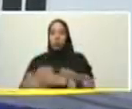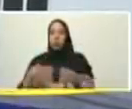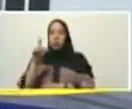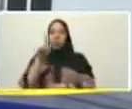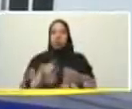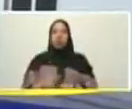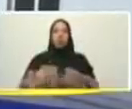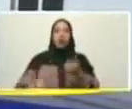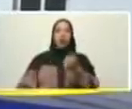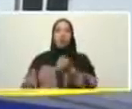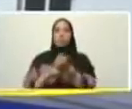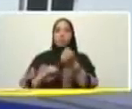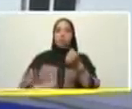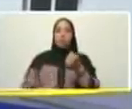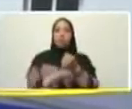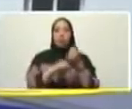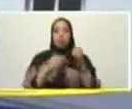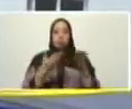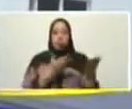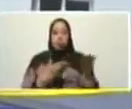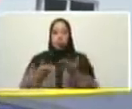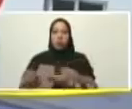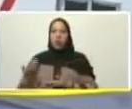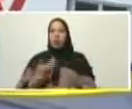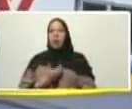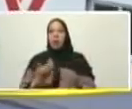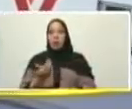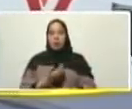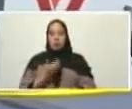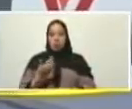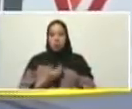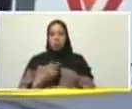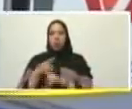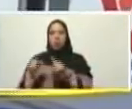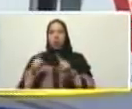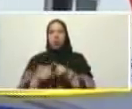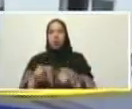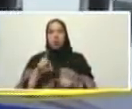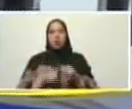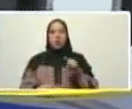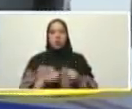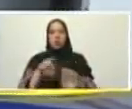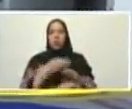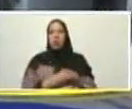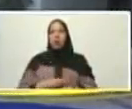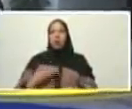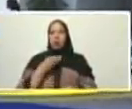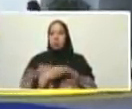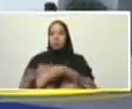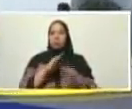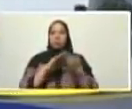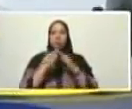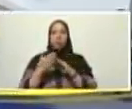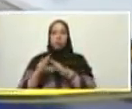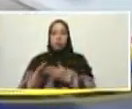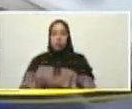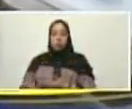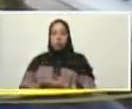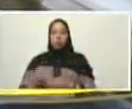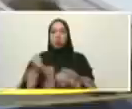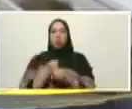una colaboración por supuesto de la alcaldía de los equipos de la misión vivienda pero fundamentalmente por